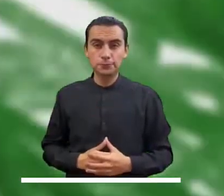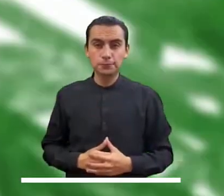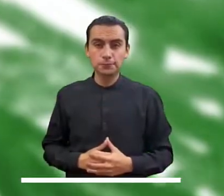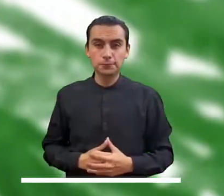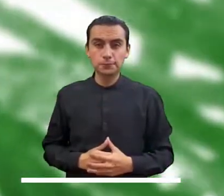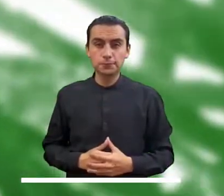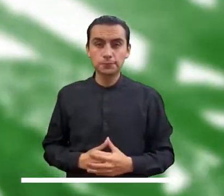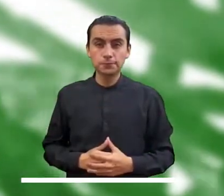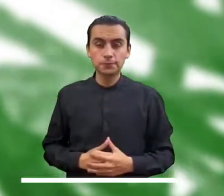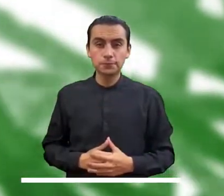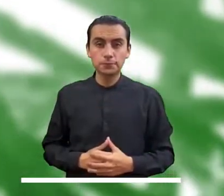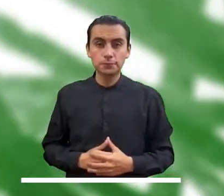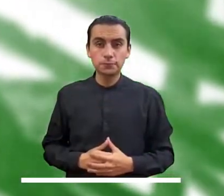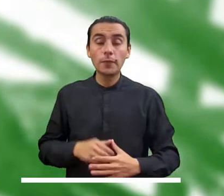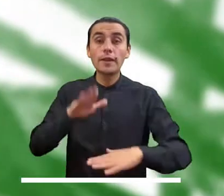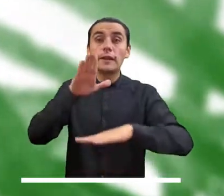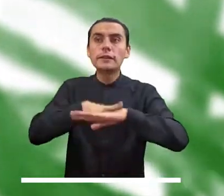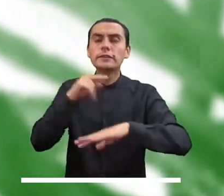Pitalito y Tello.